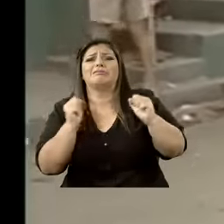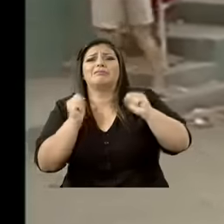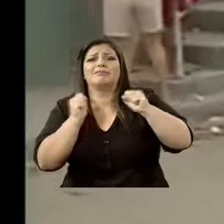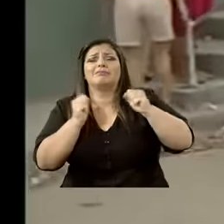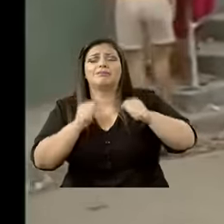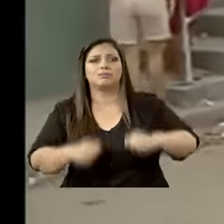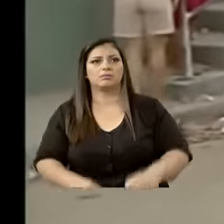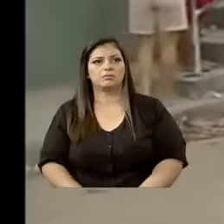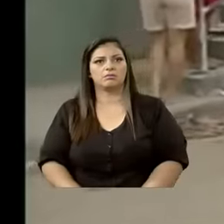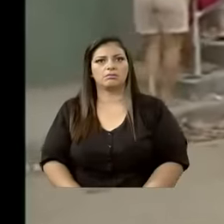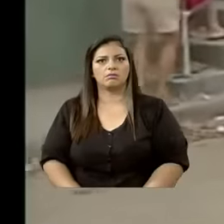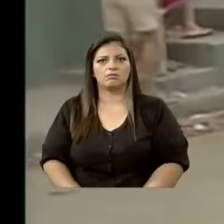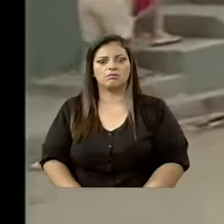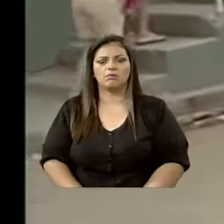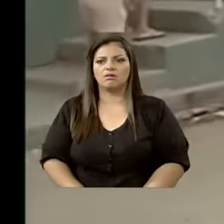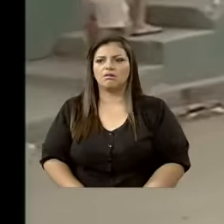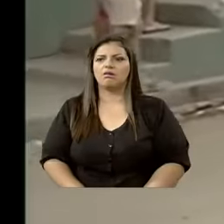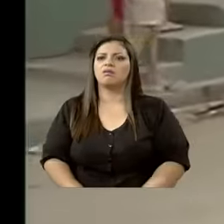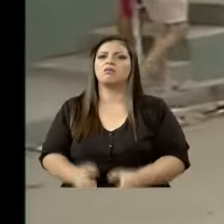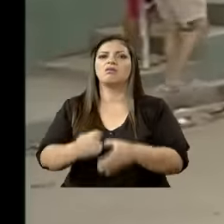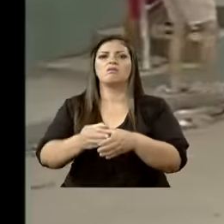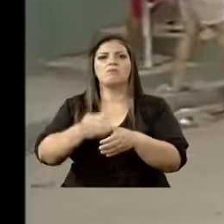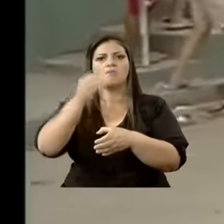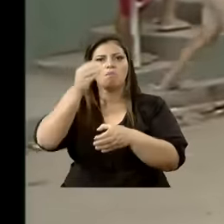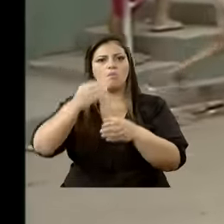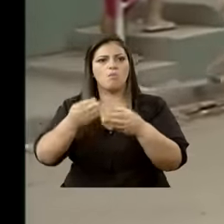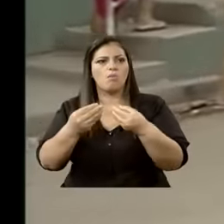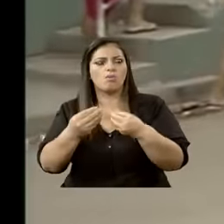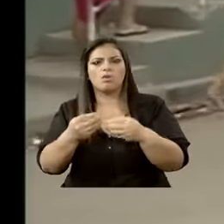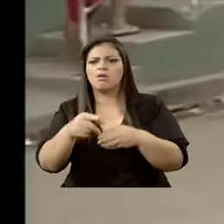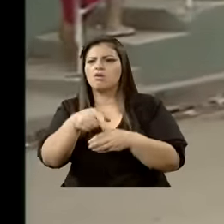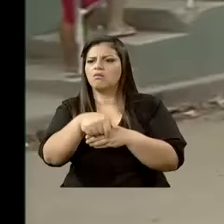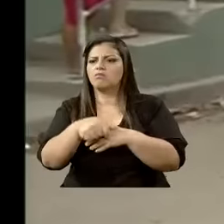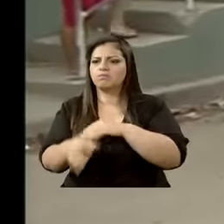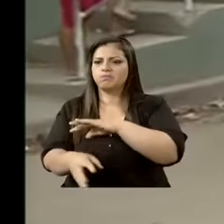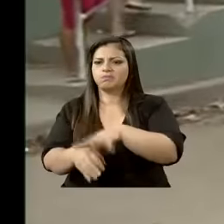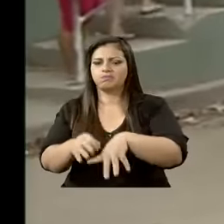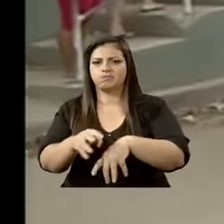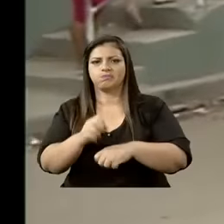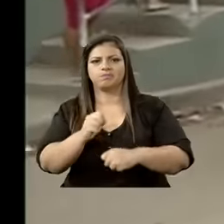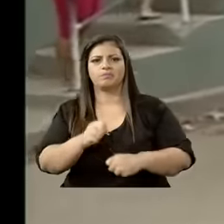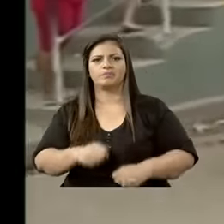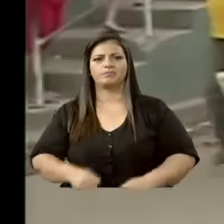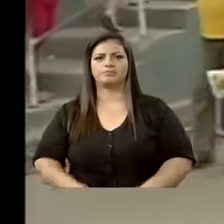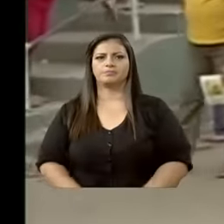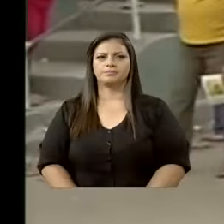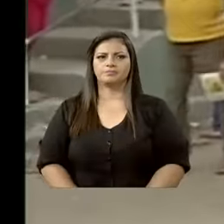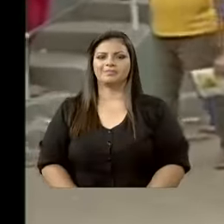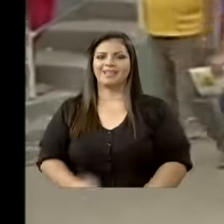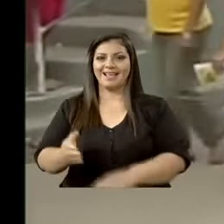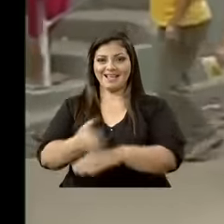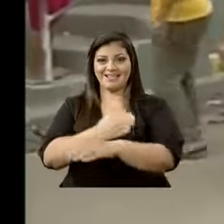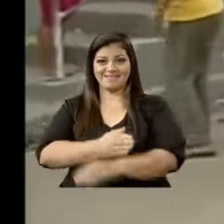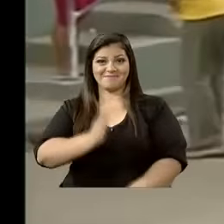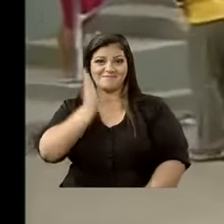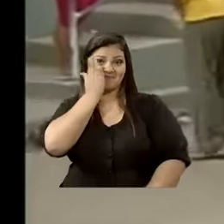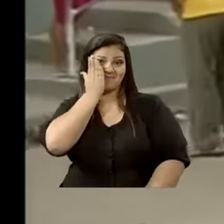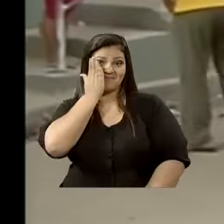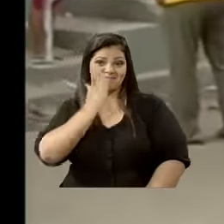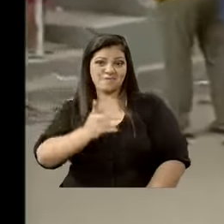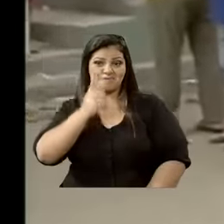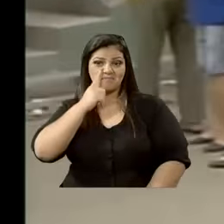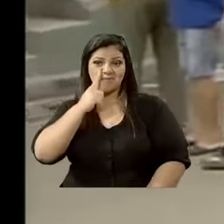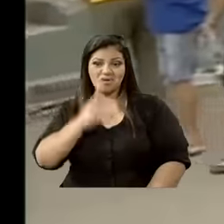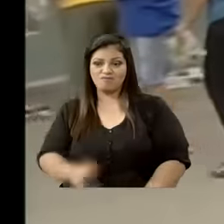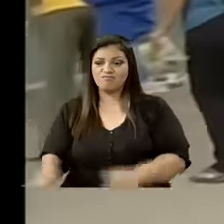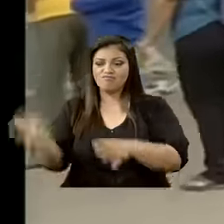botellas para reciclaje. Labor en la que ellos estaban dedicándole tanto tiempo, tanto sacrificio y ahora se la han llevado. Y no